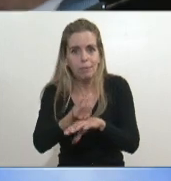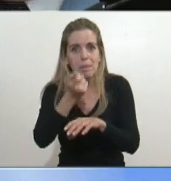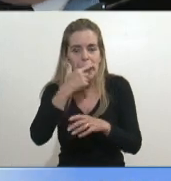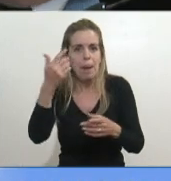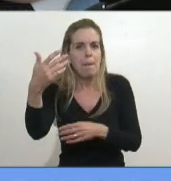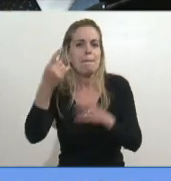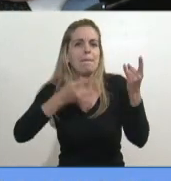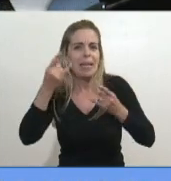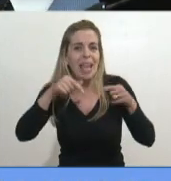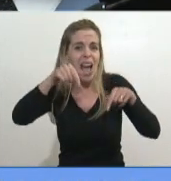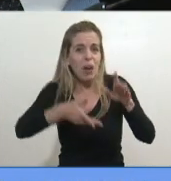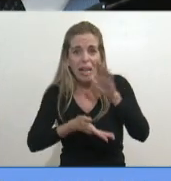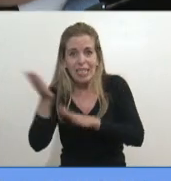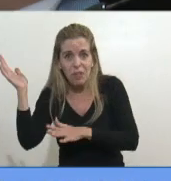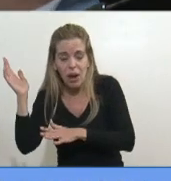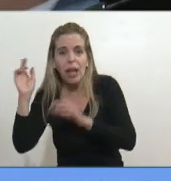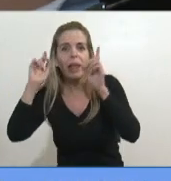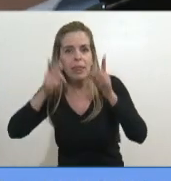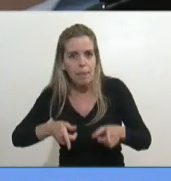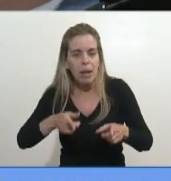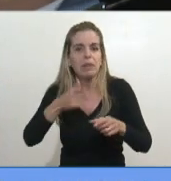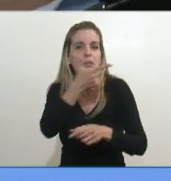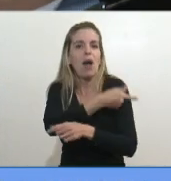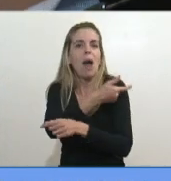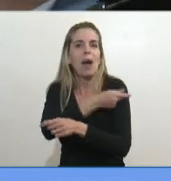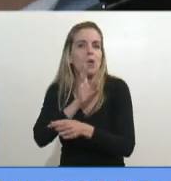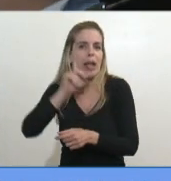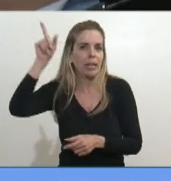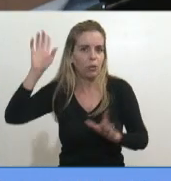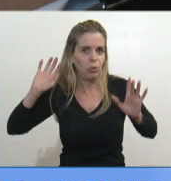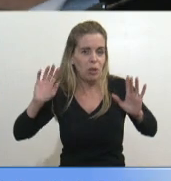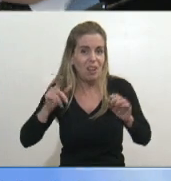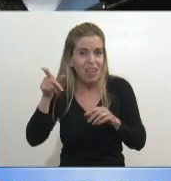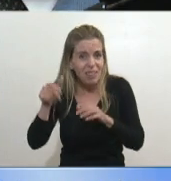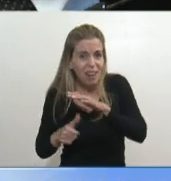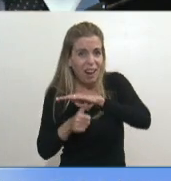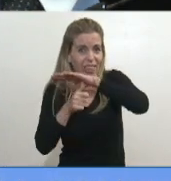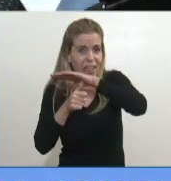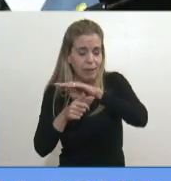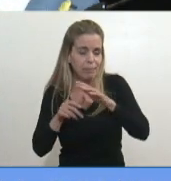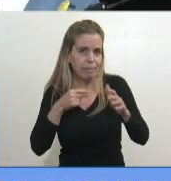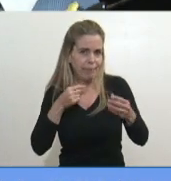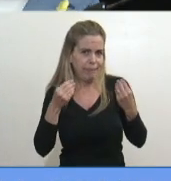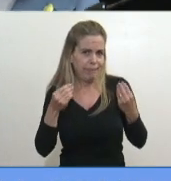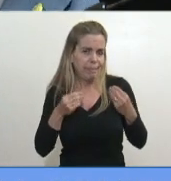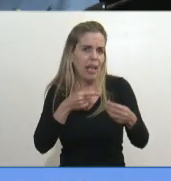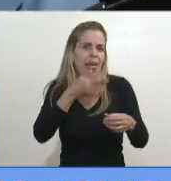ese es el líder que tiene en estos problemas, no se los pueden sacar de encima, quieren sacárselos de encima, y bueno, y habla la recta, pero lo que pasa es que a